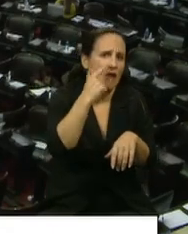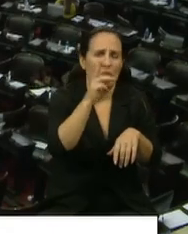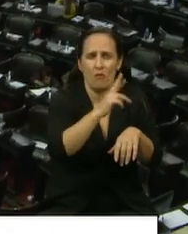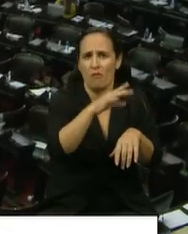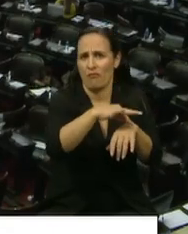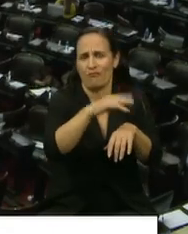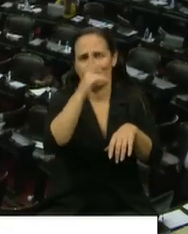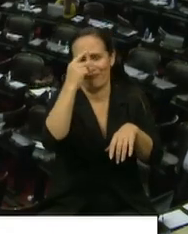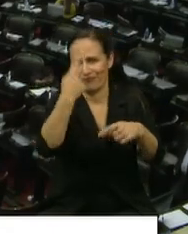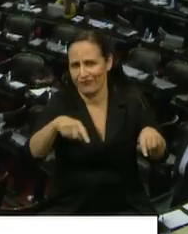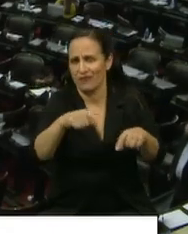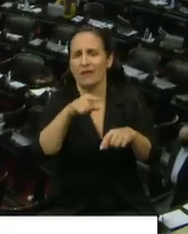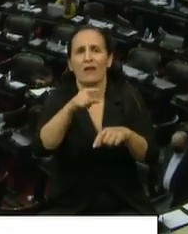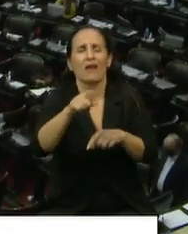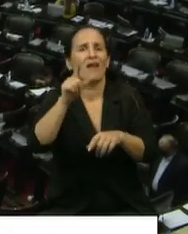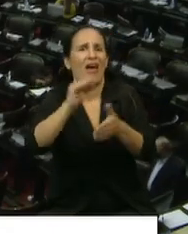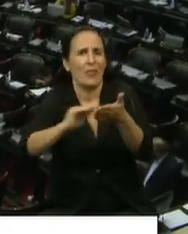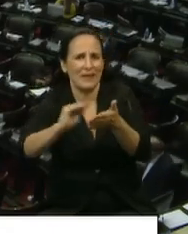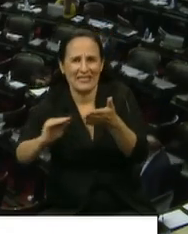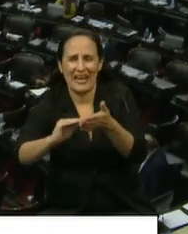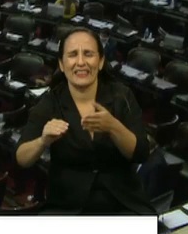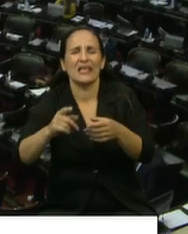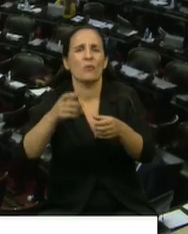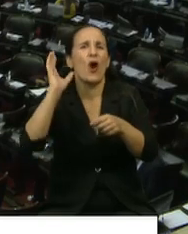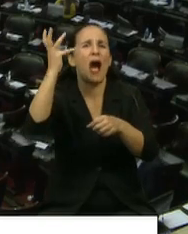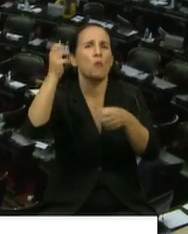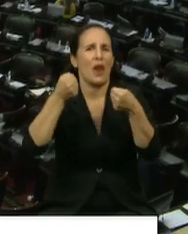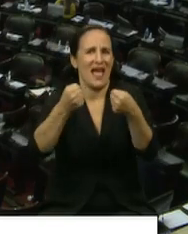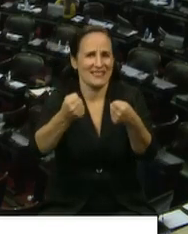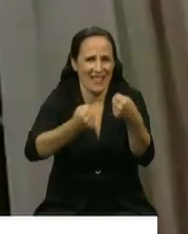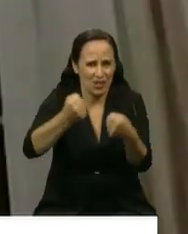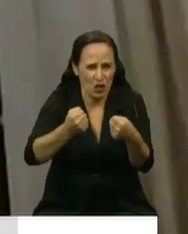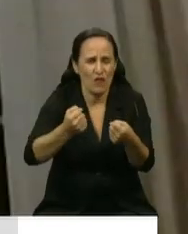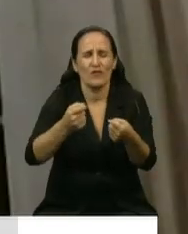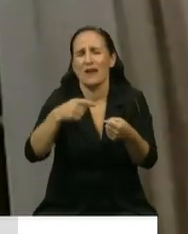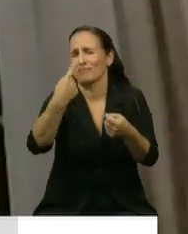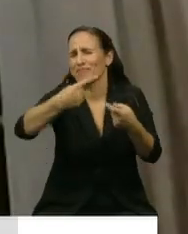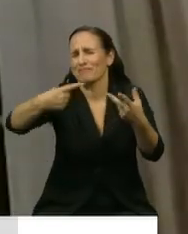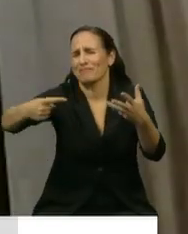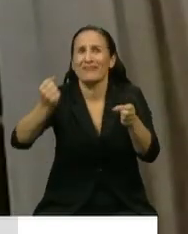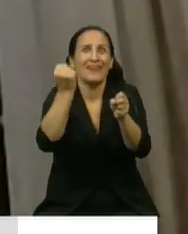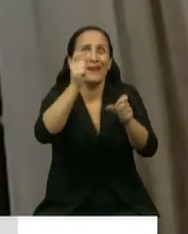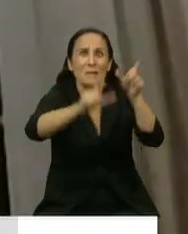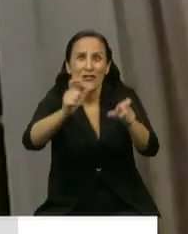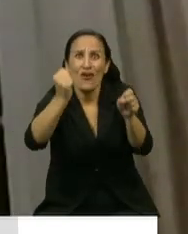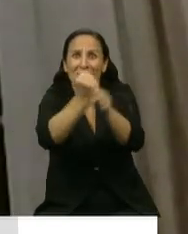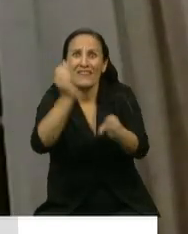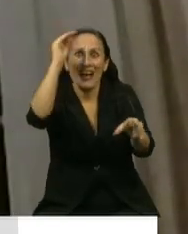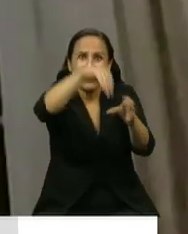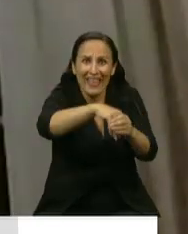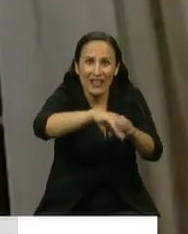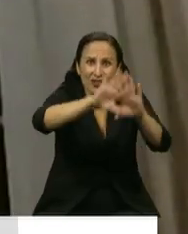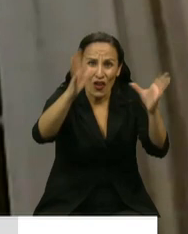el personal administrativo, los choferes y choferas de ambulancia, todo lo que es la cadena de lo que conforma el sistema de salud,